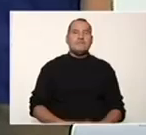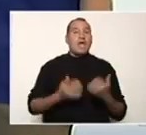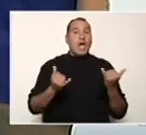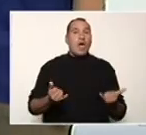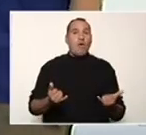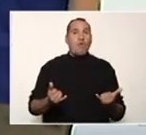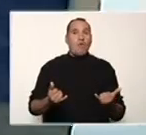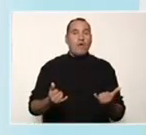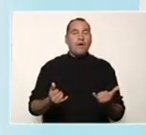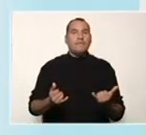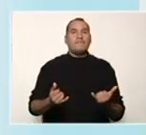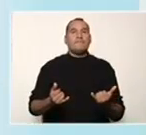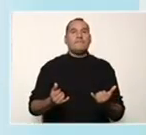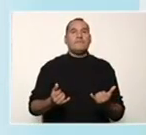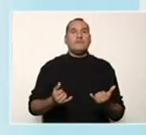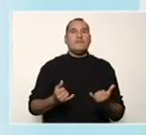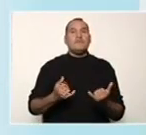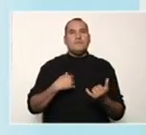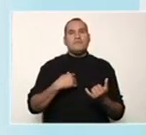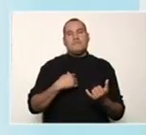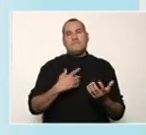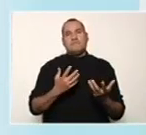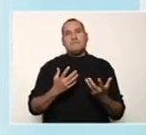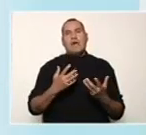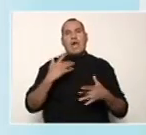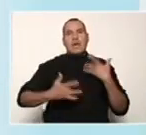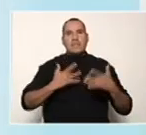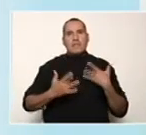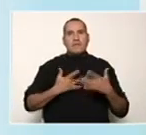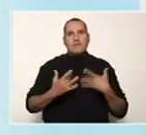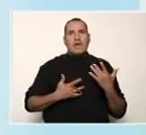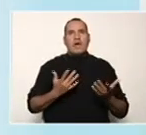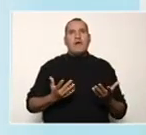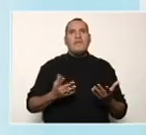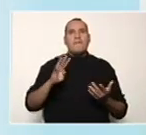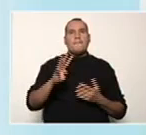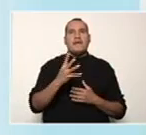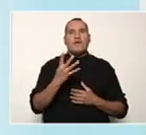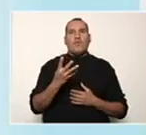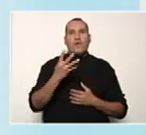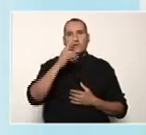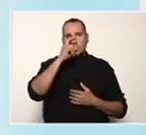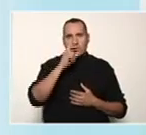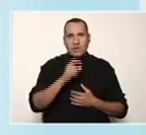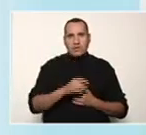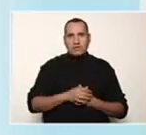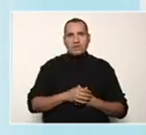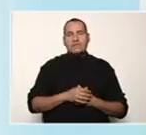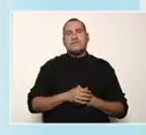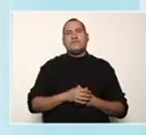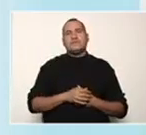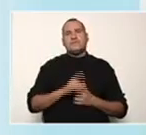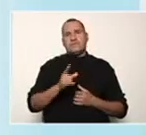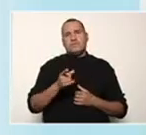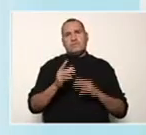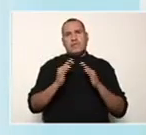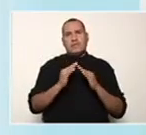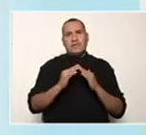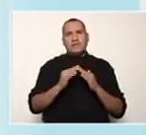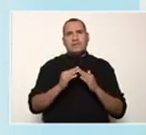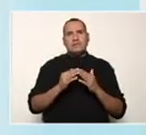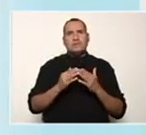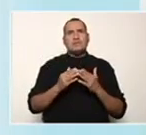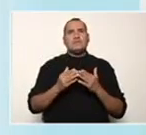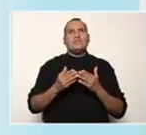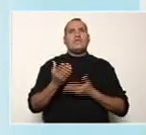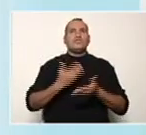Ahora, para reforzar las actividades pedagógicas, vamos a dejarles algunas para sus casas, que